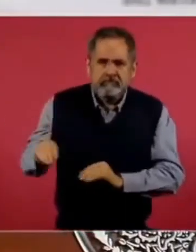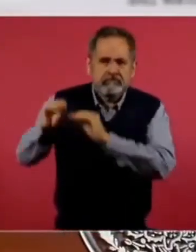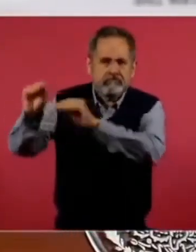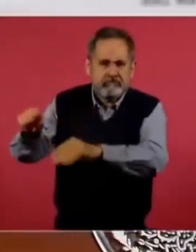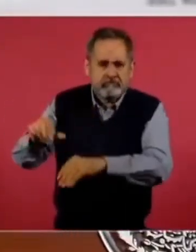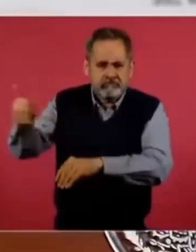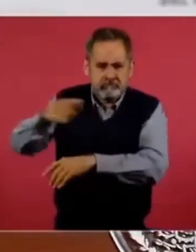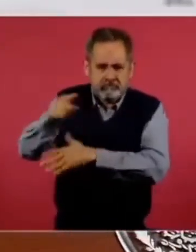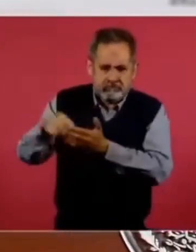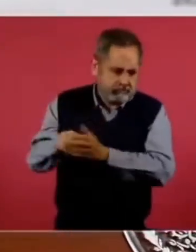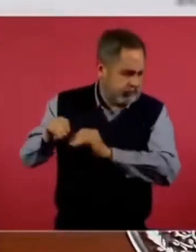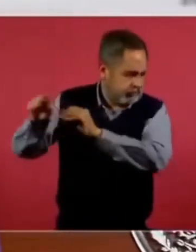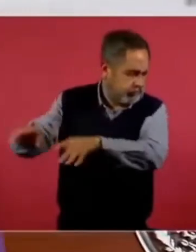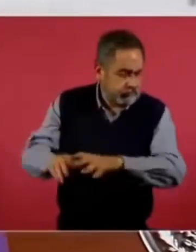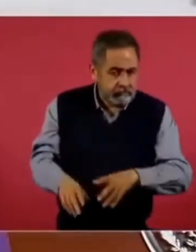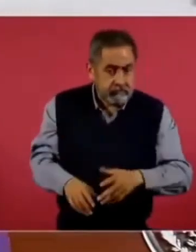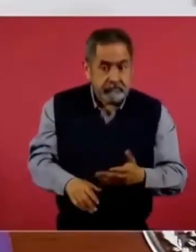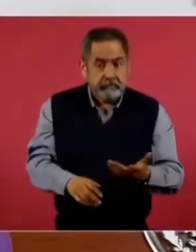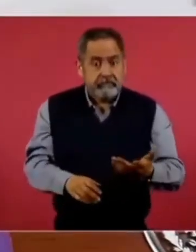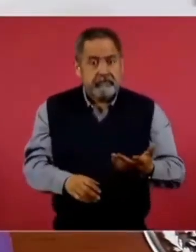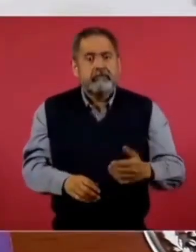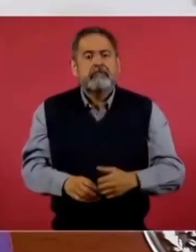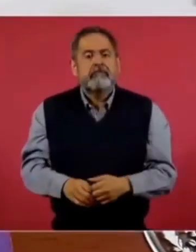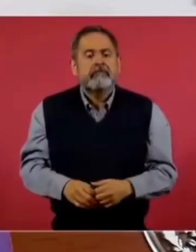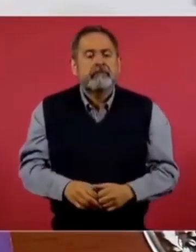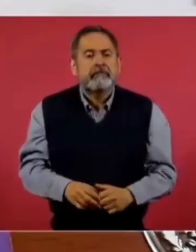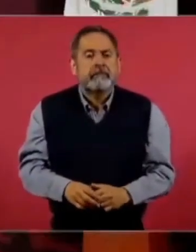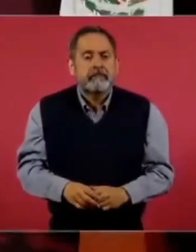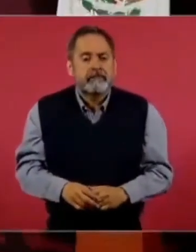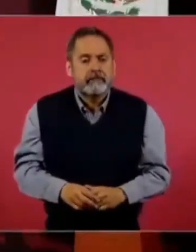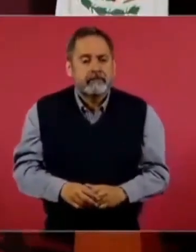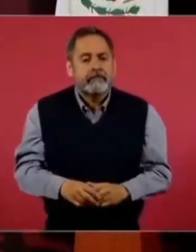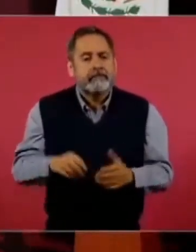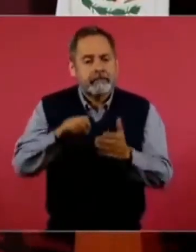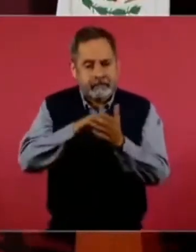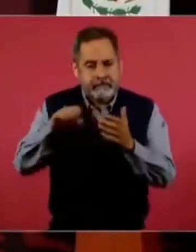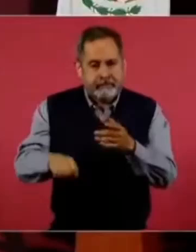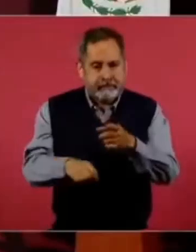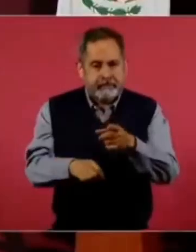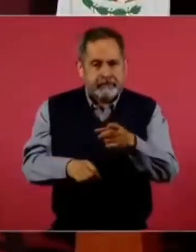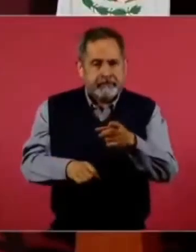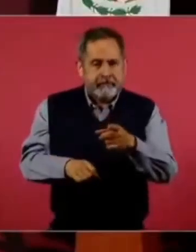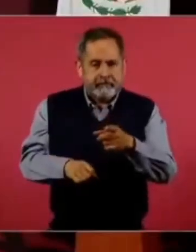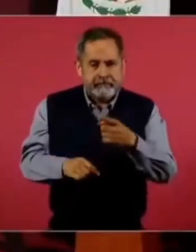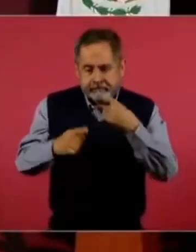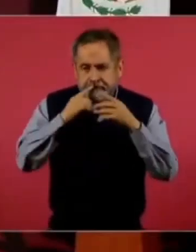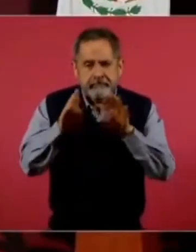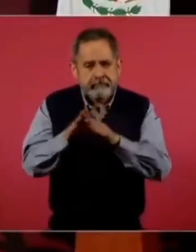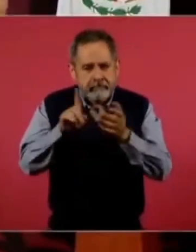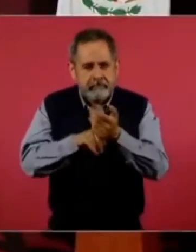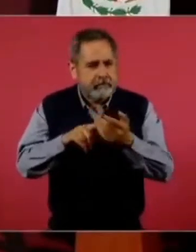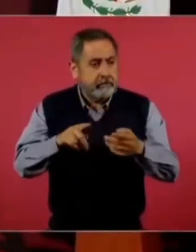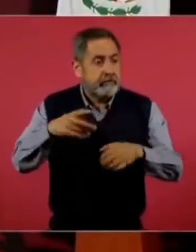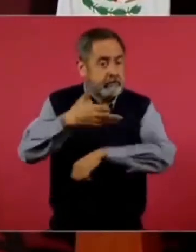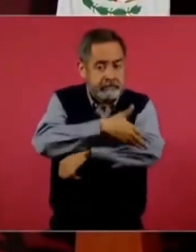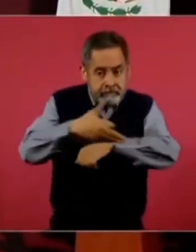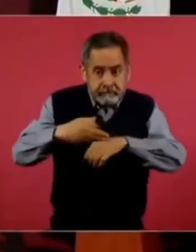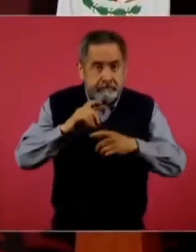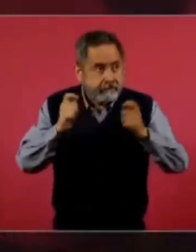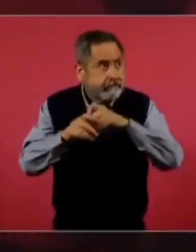Ahora que estamos viviendo los tiempos de transformación en las familias,